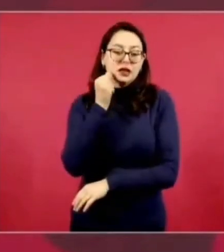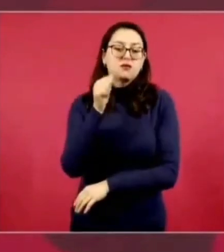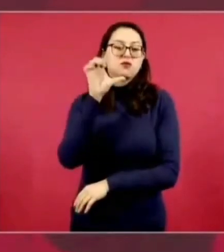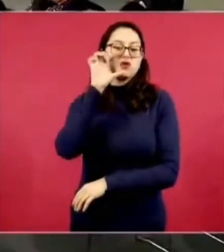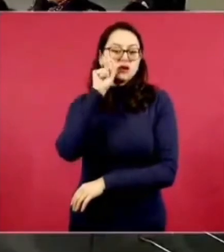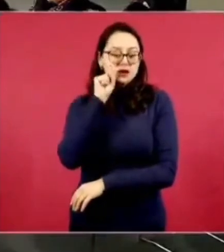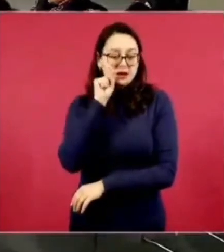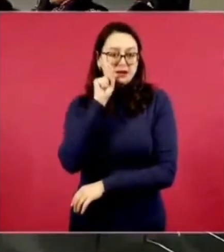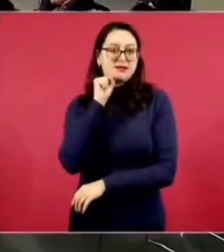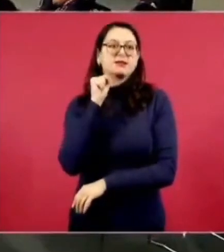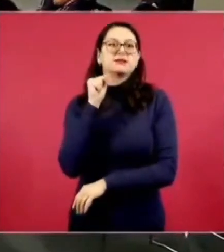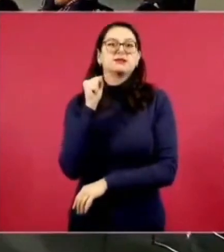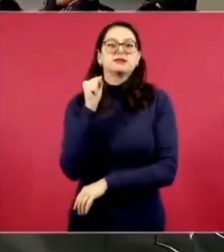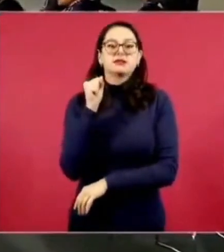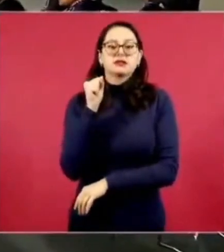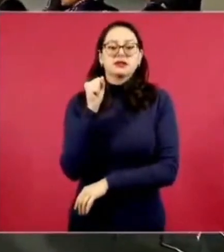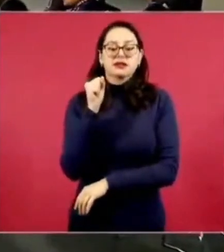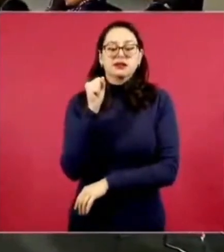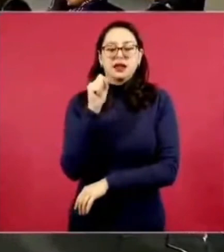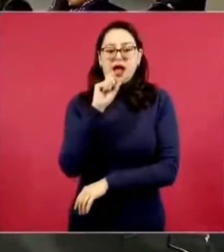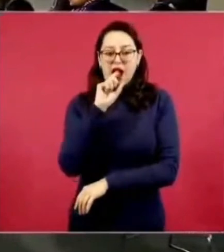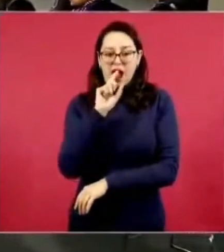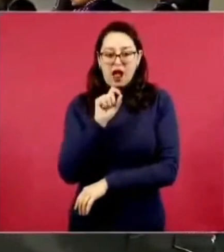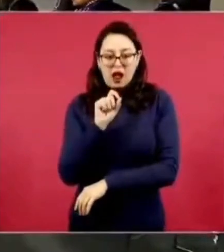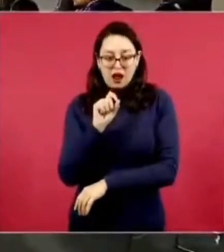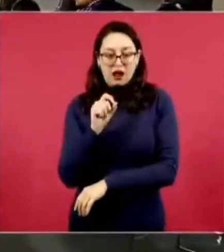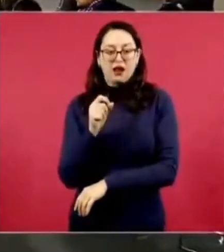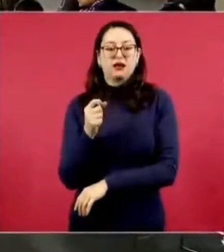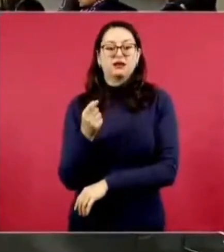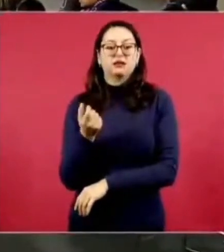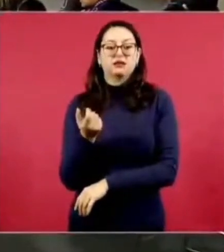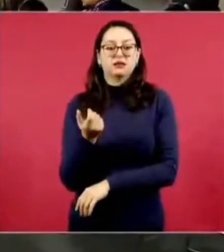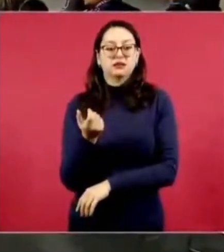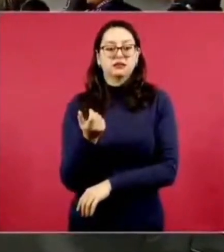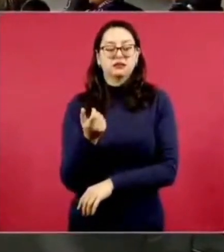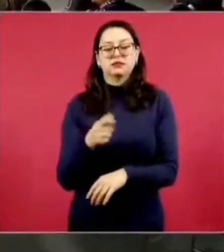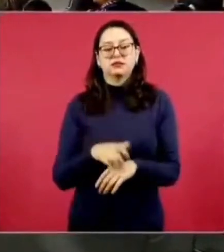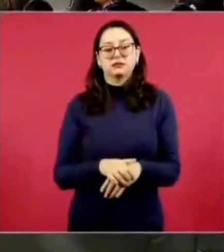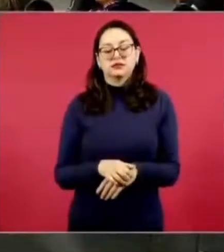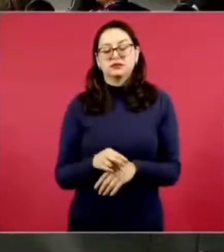guaya nance